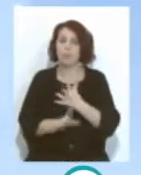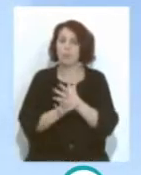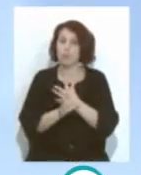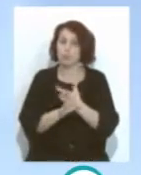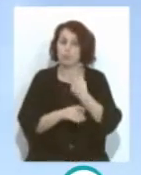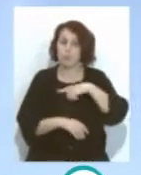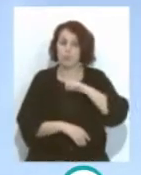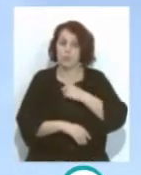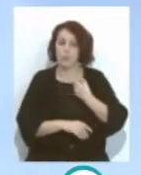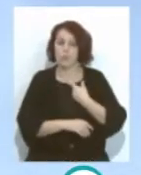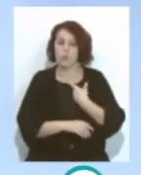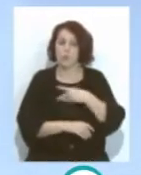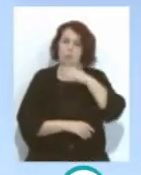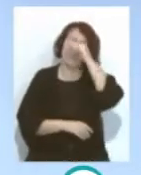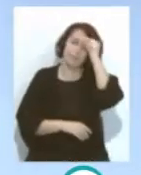Que